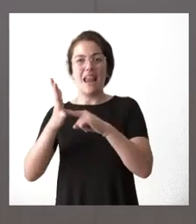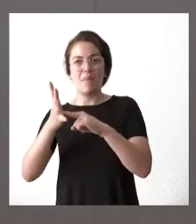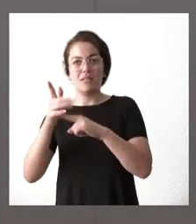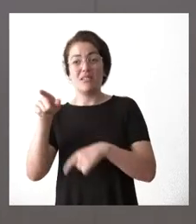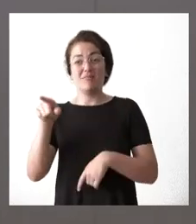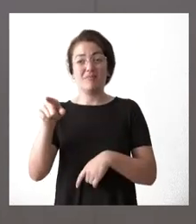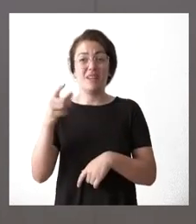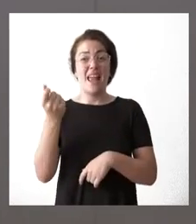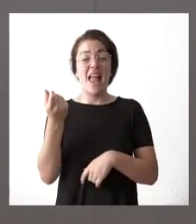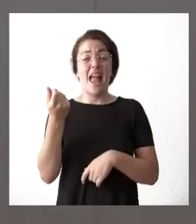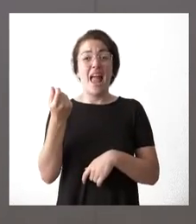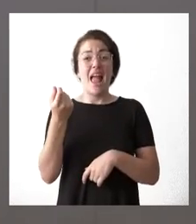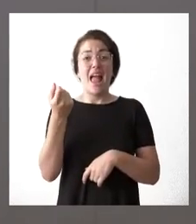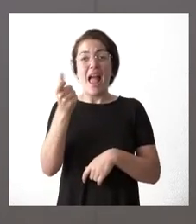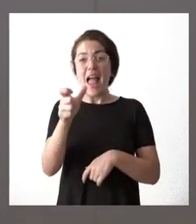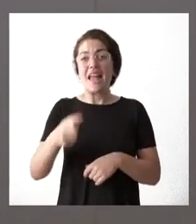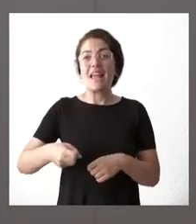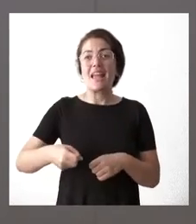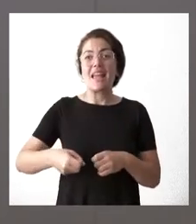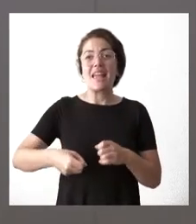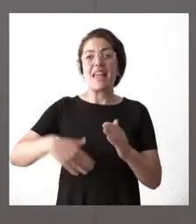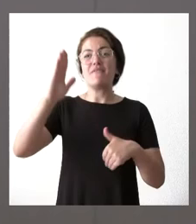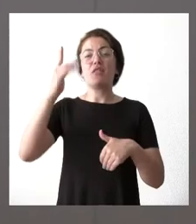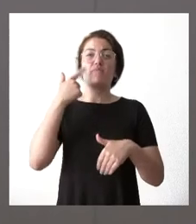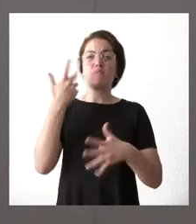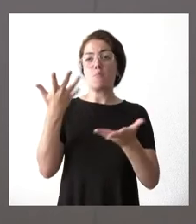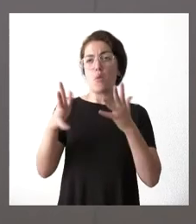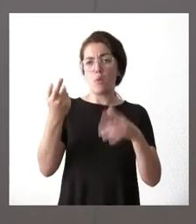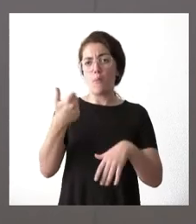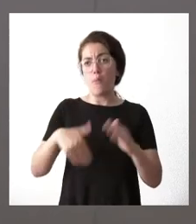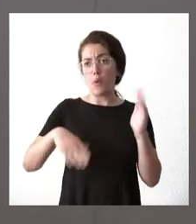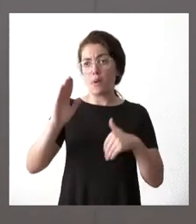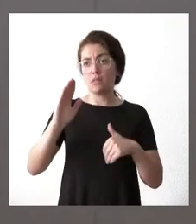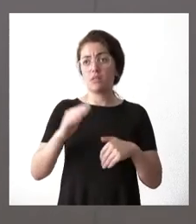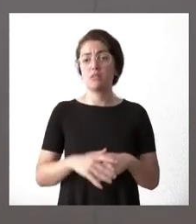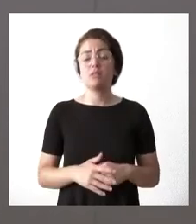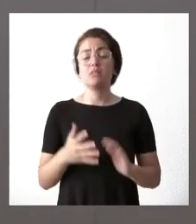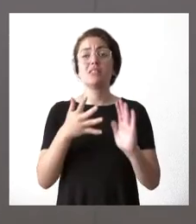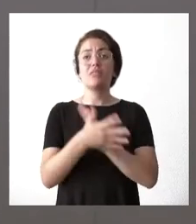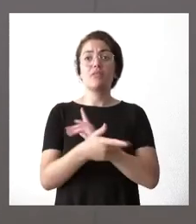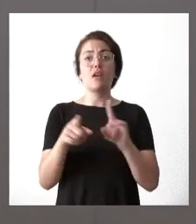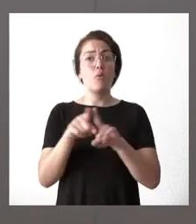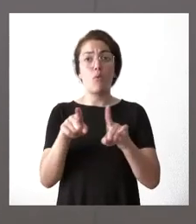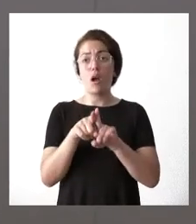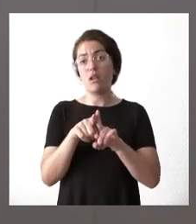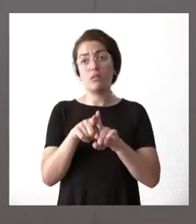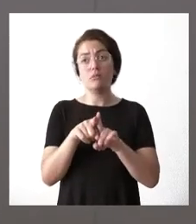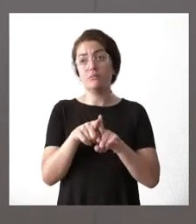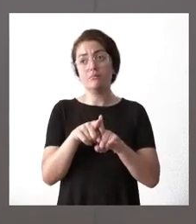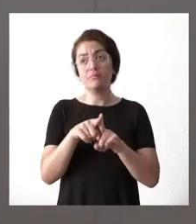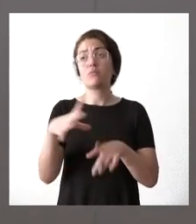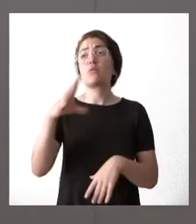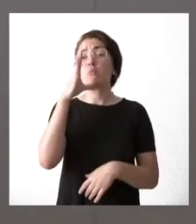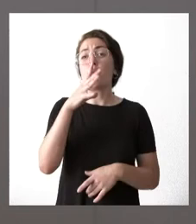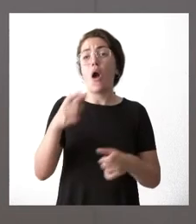Es el mismo caso que les señalaba antes. Tiene mucho que ver ese elemento diferencial con la necesidad del coste del servicio del transporte